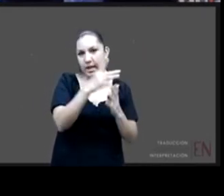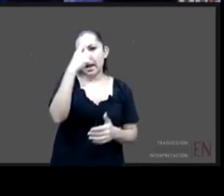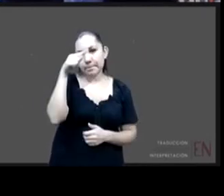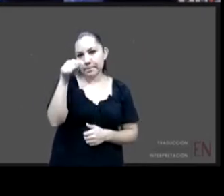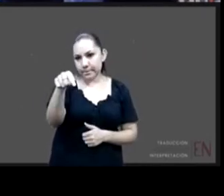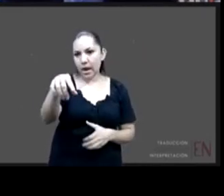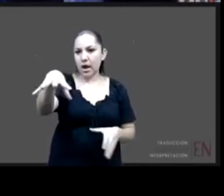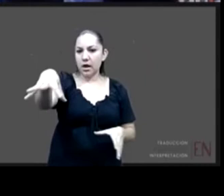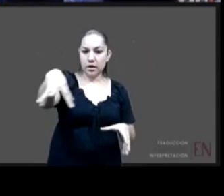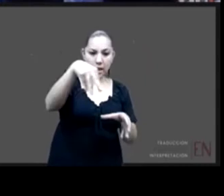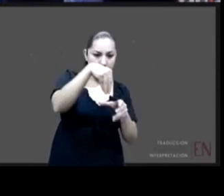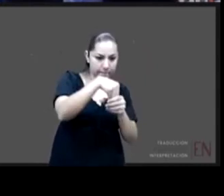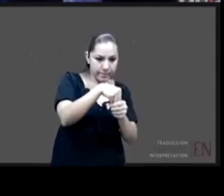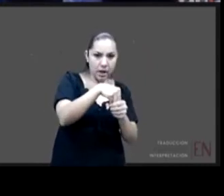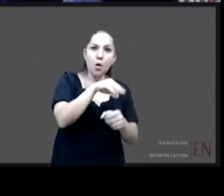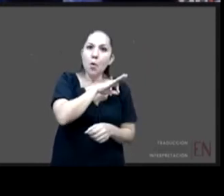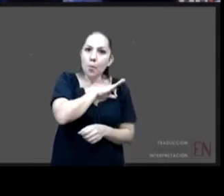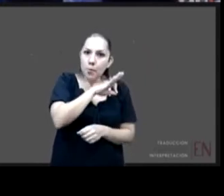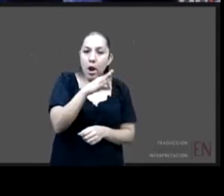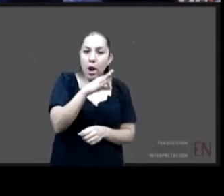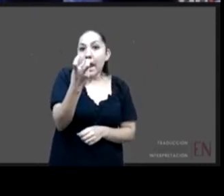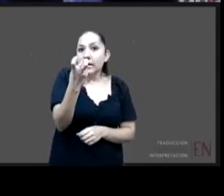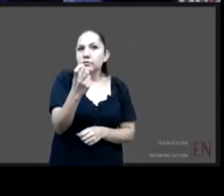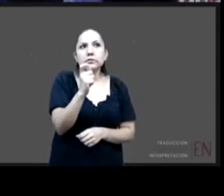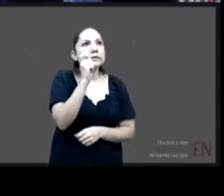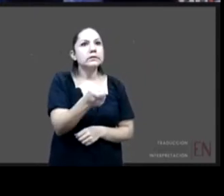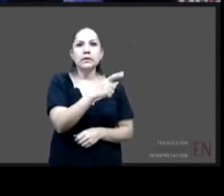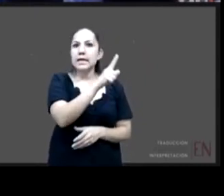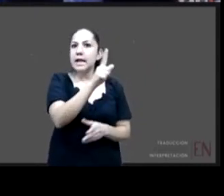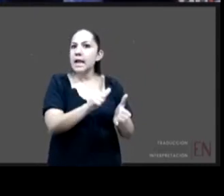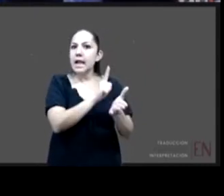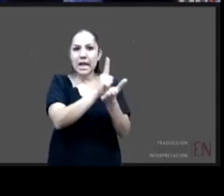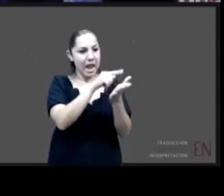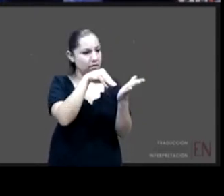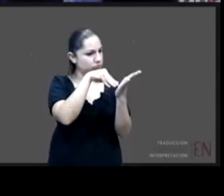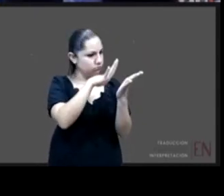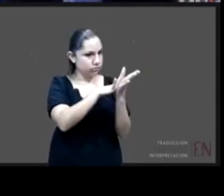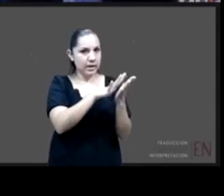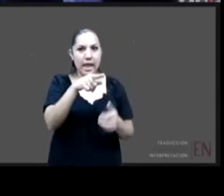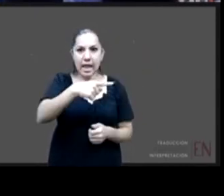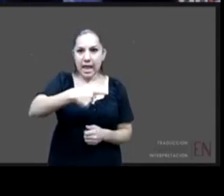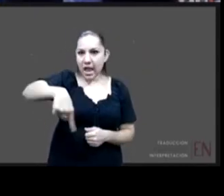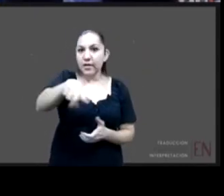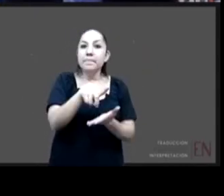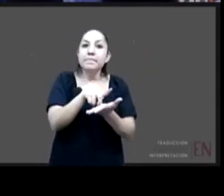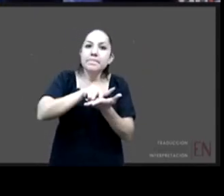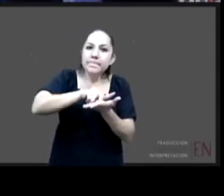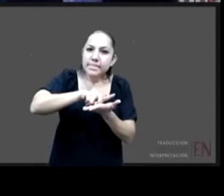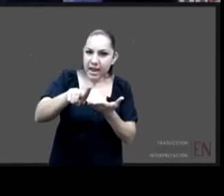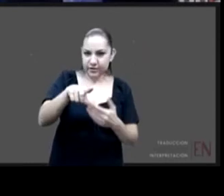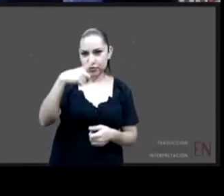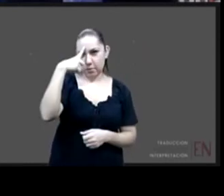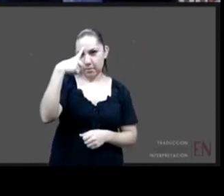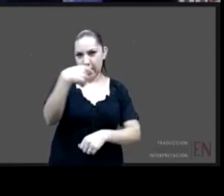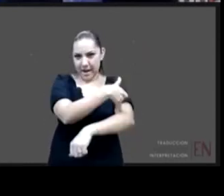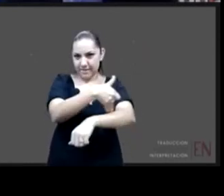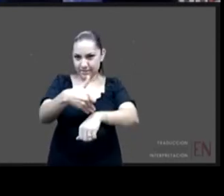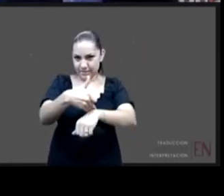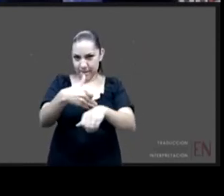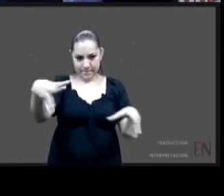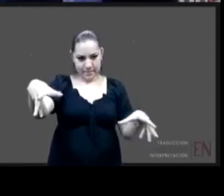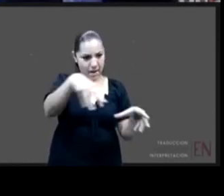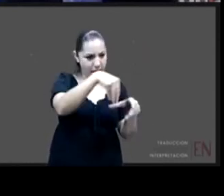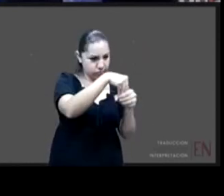los niños deben crecer y vivir en familia pero no solo eso es un reconocimiento ético